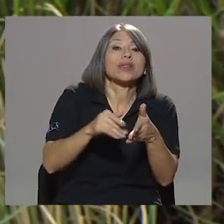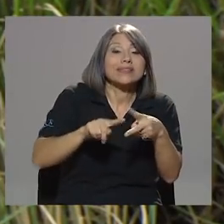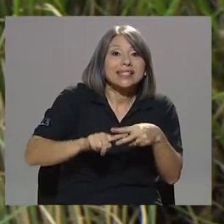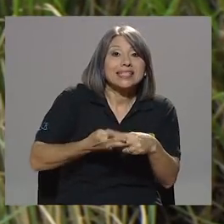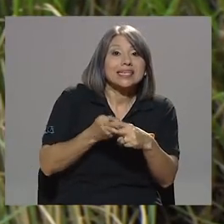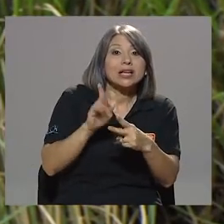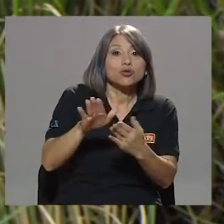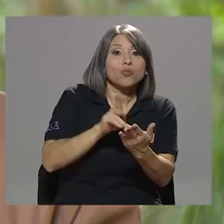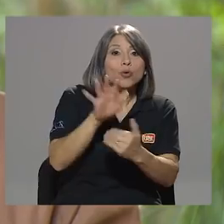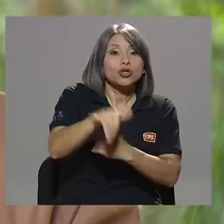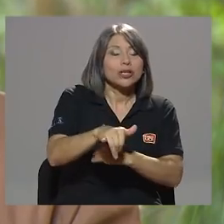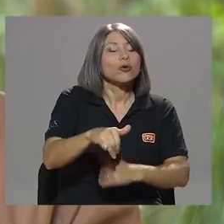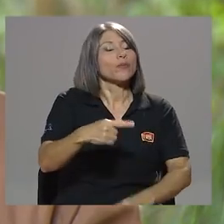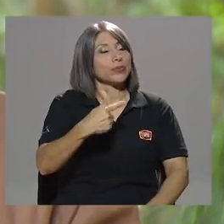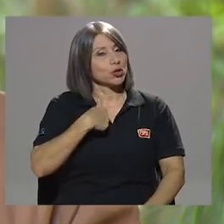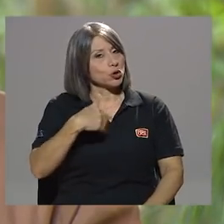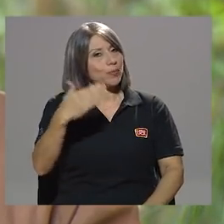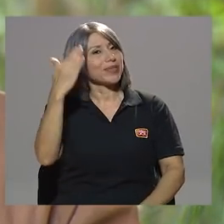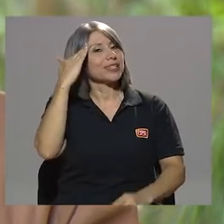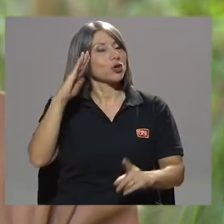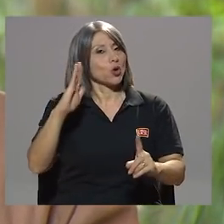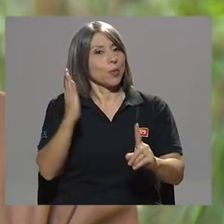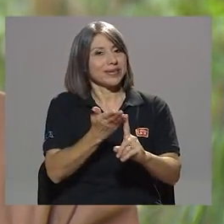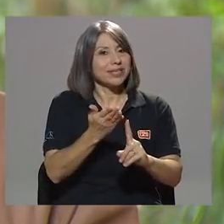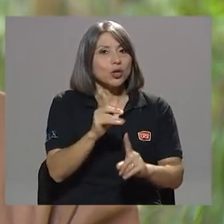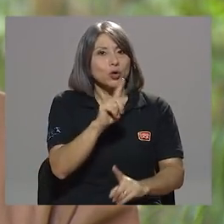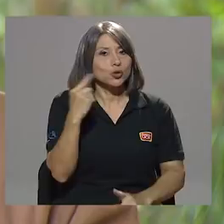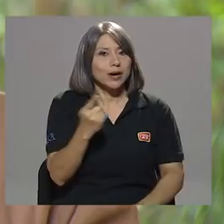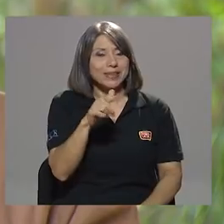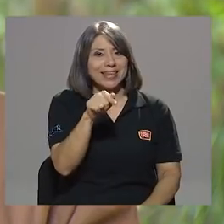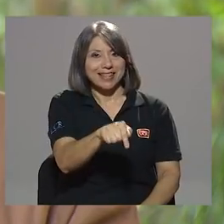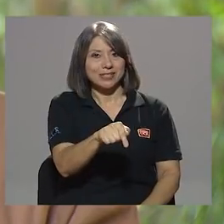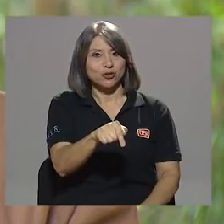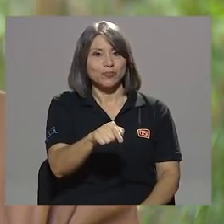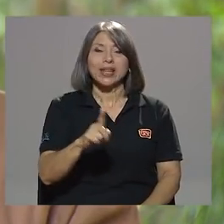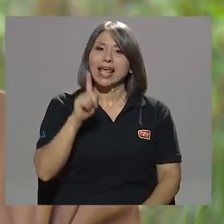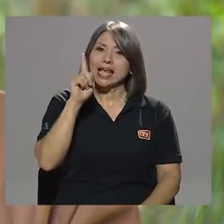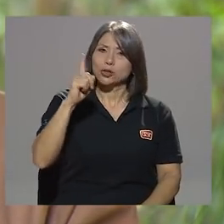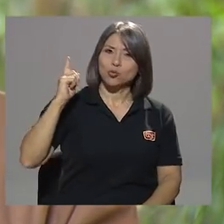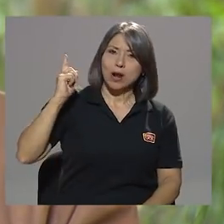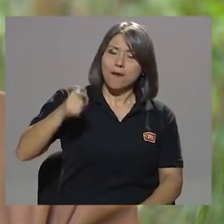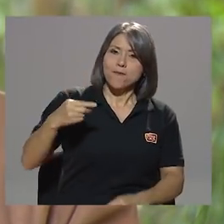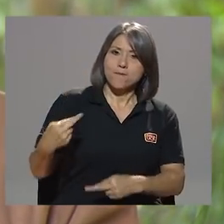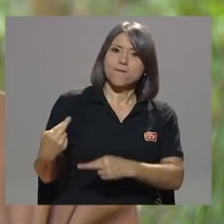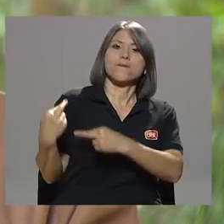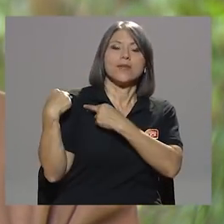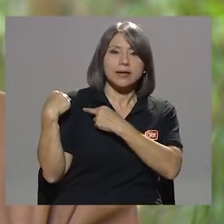su proyecto? Estoy convencido no solamente de eso, sino que es una obligación